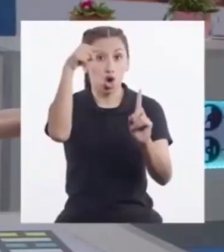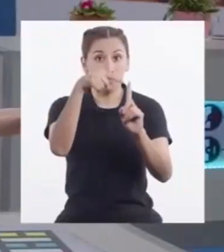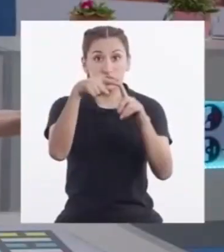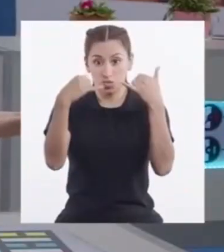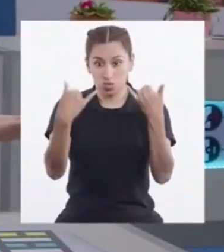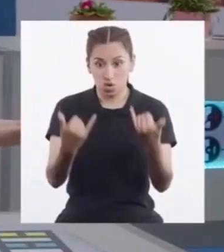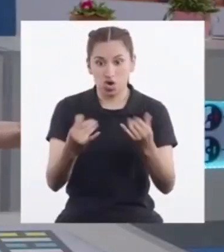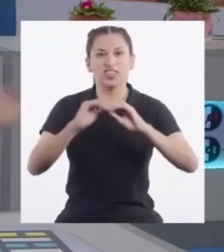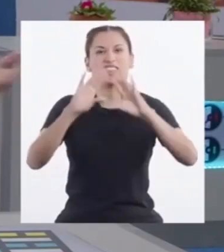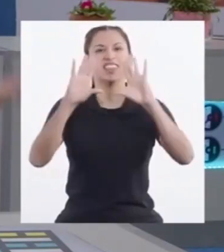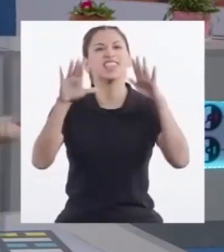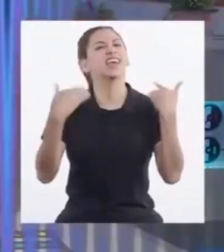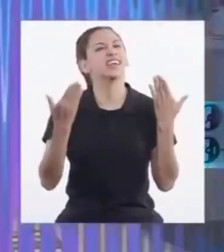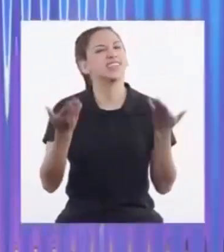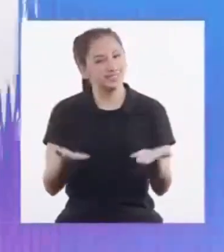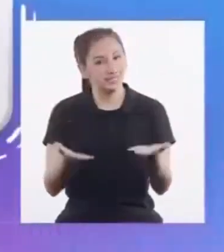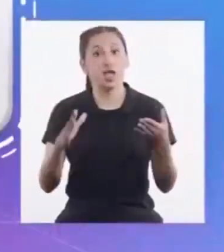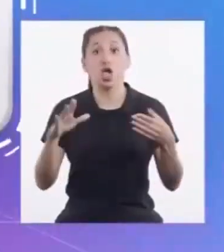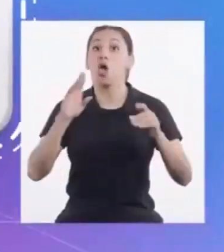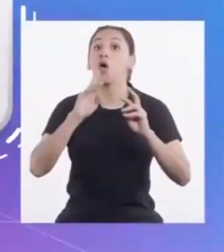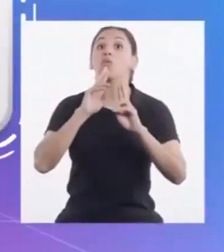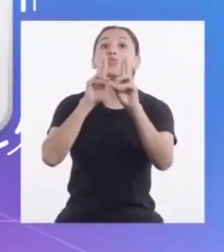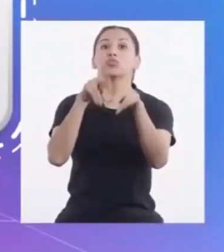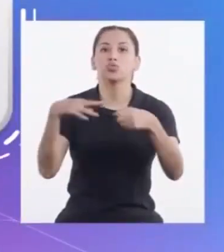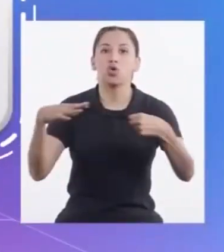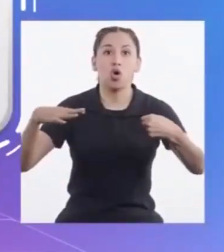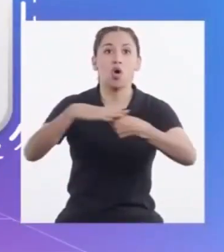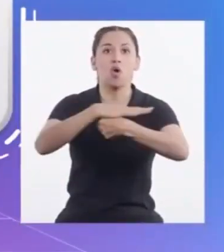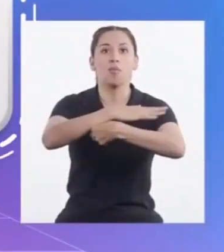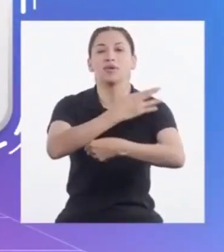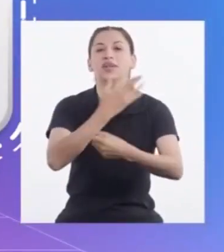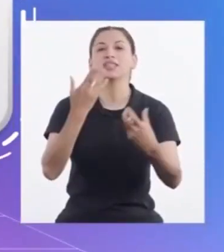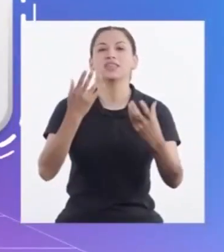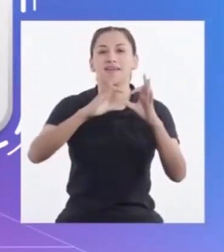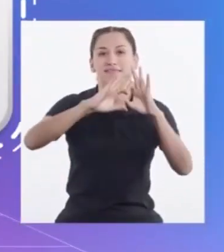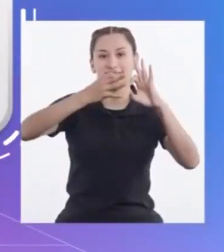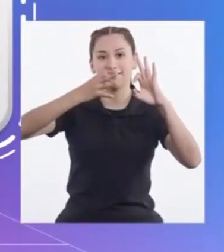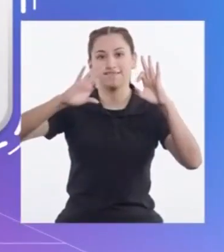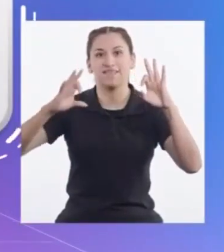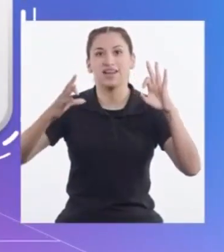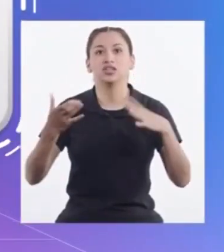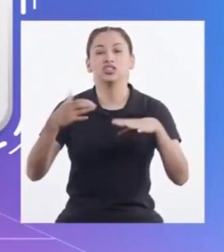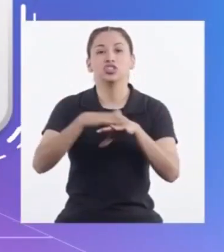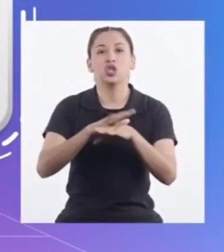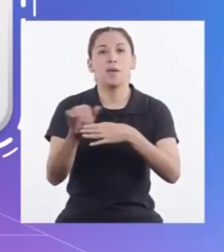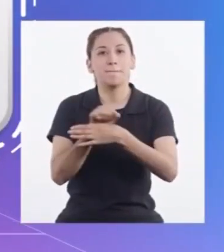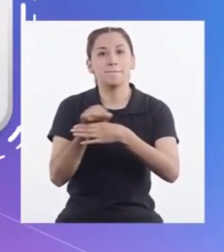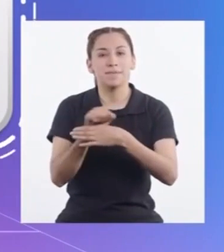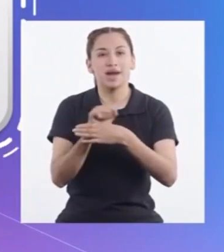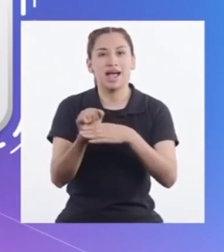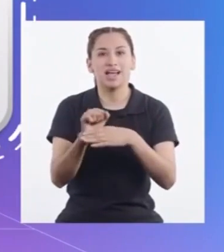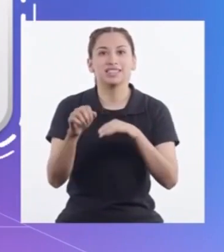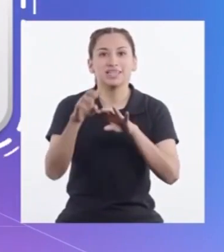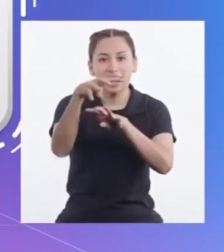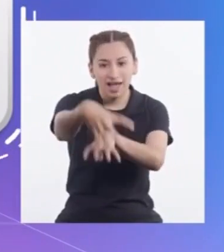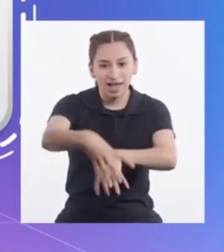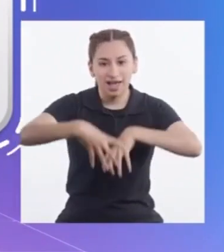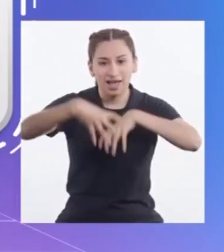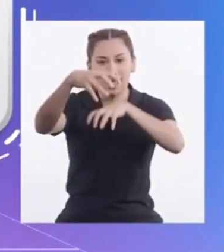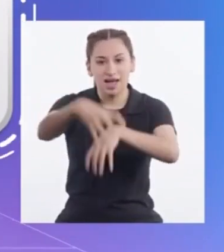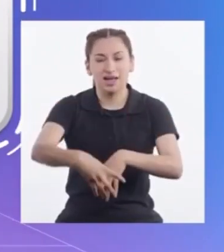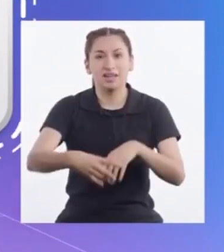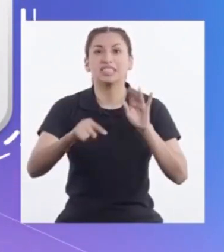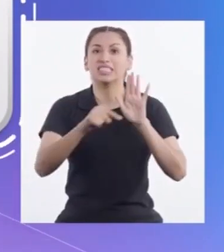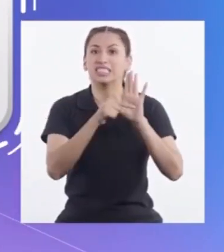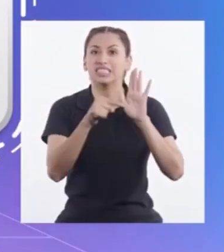propósito del día Es Completa las frases Acerca de las prácticas Agrícolas Dañinas